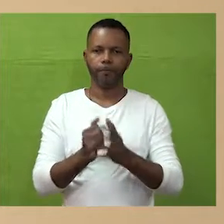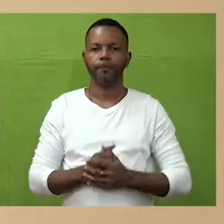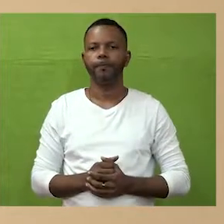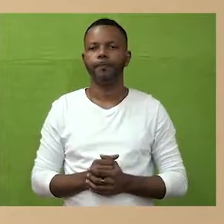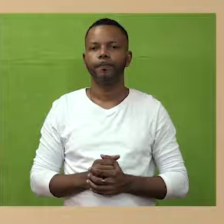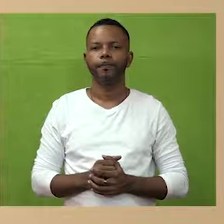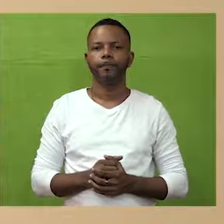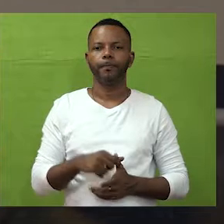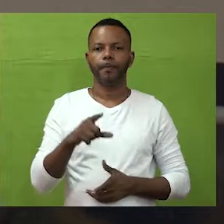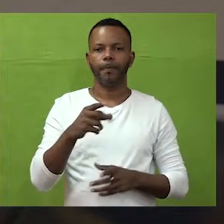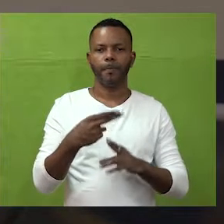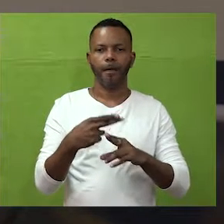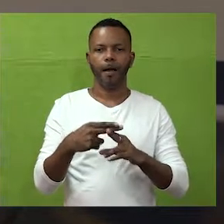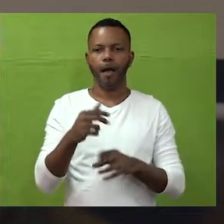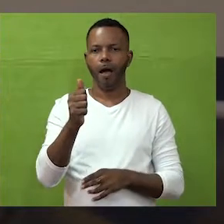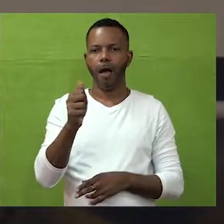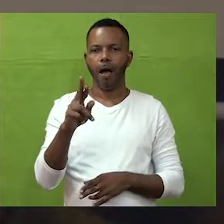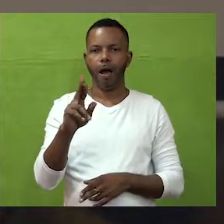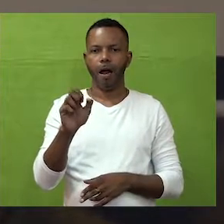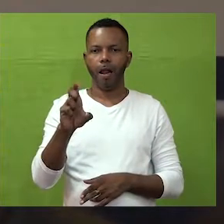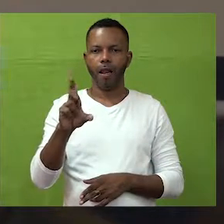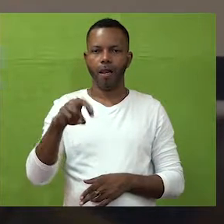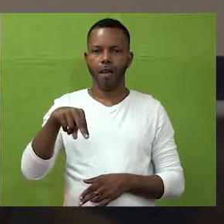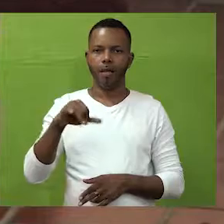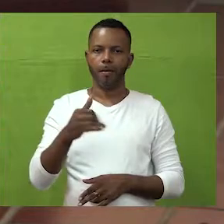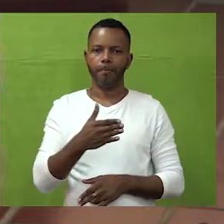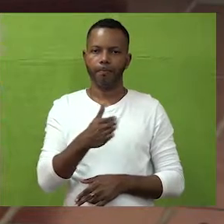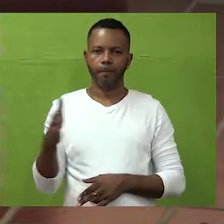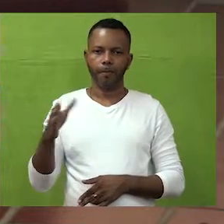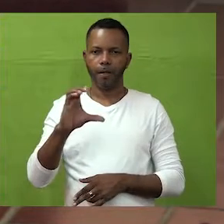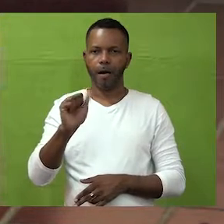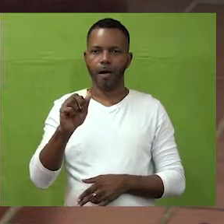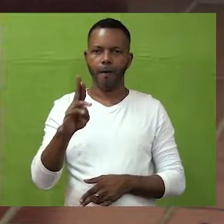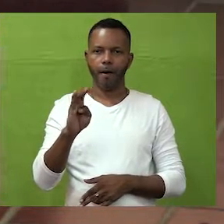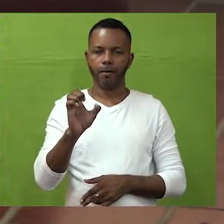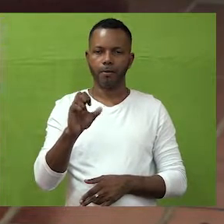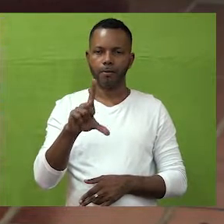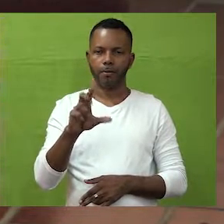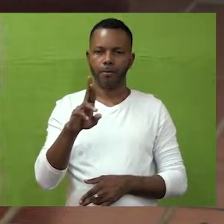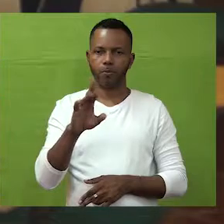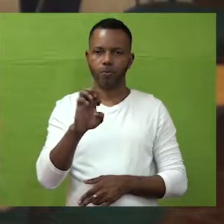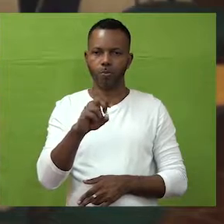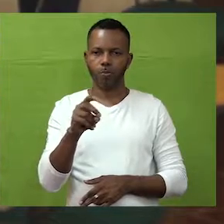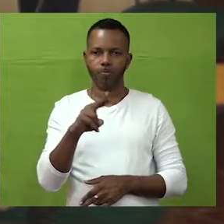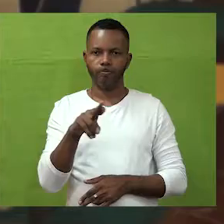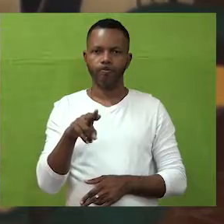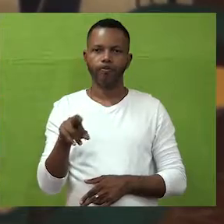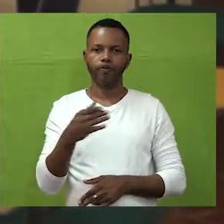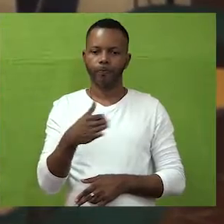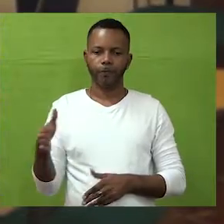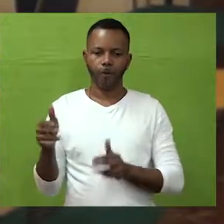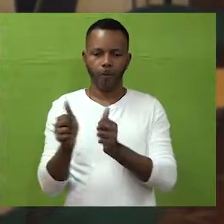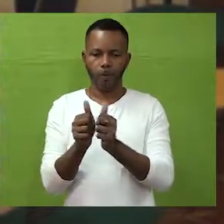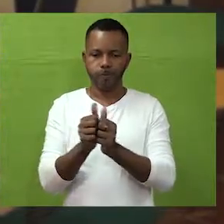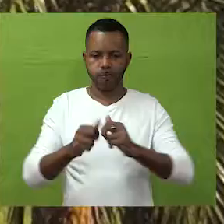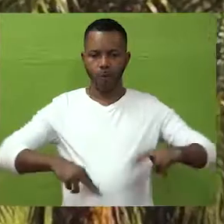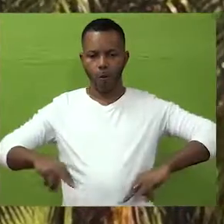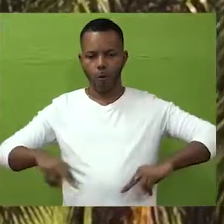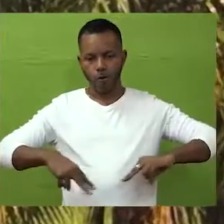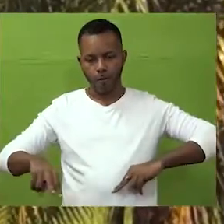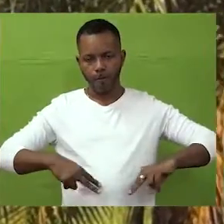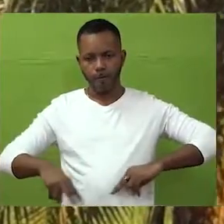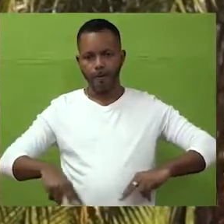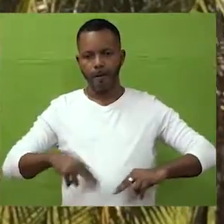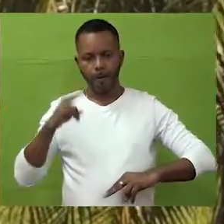Ministerio de Educación Nacional. Para Hadi Caballero, coordinadora de mejoramiento de la calidad y la pertinencia de la dirección de fomento del Ministerio